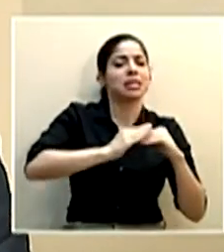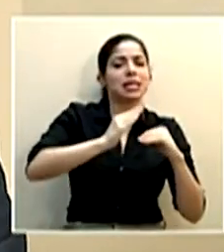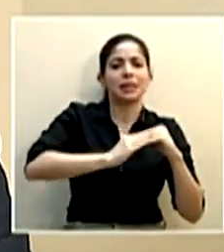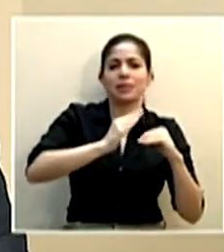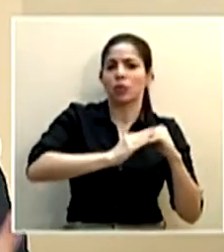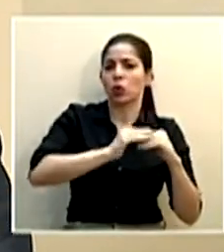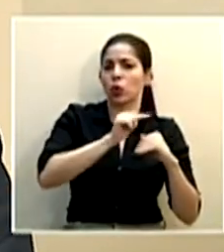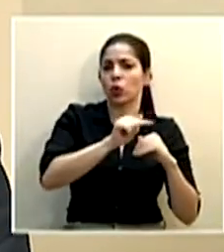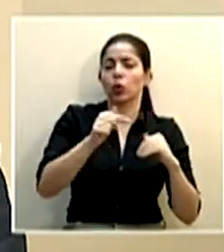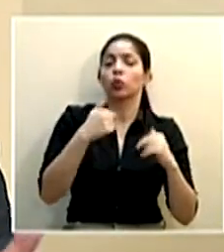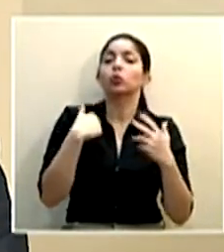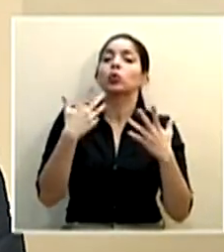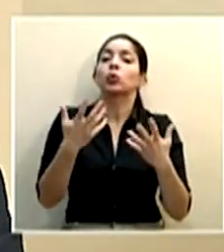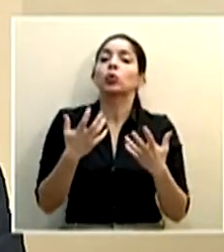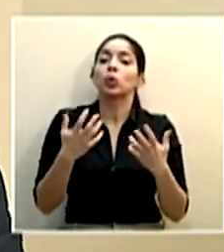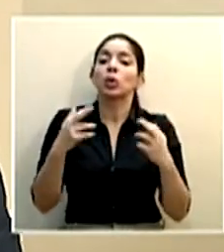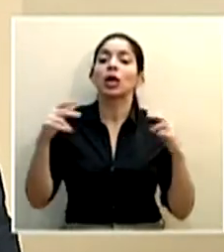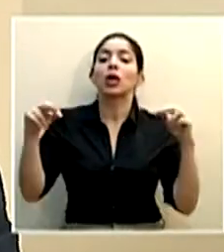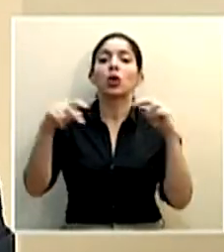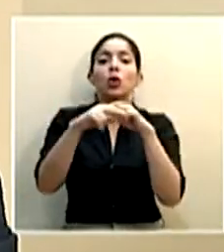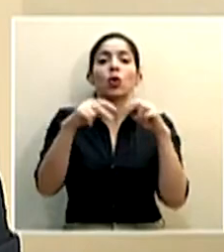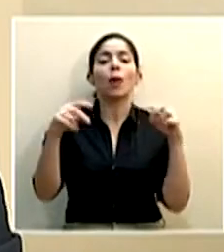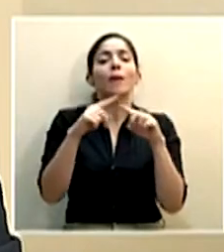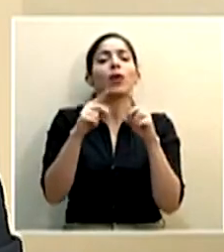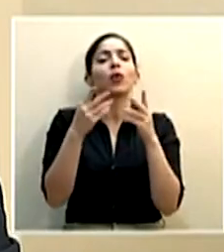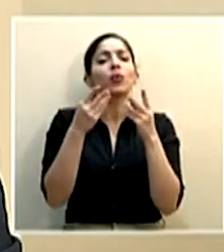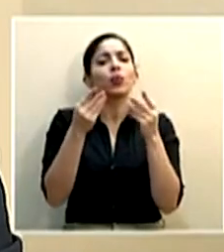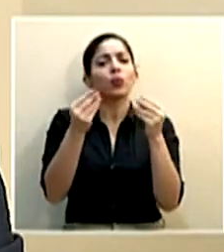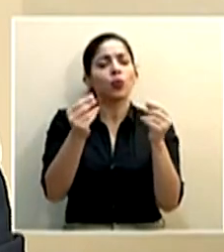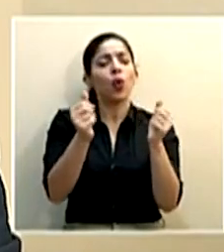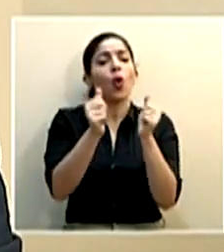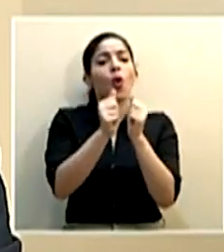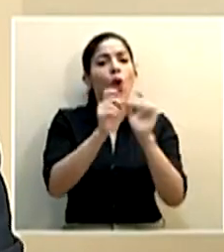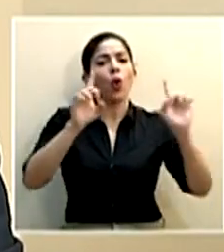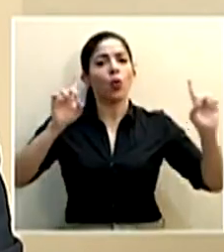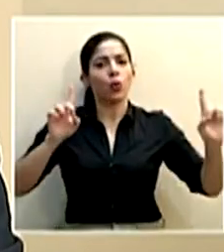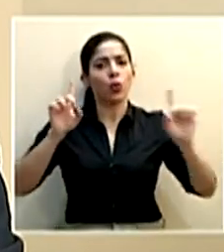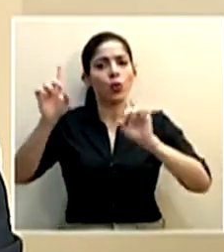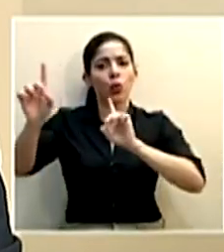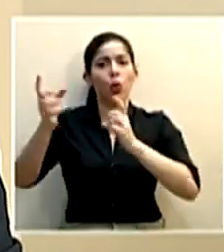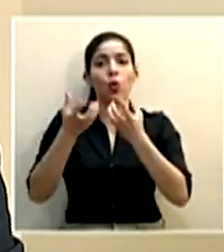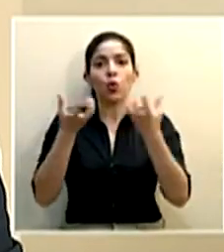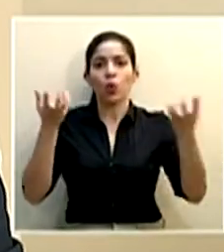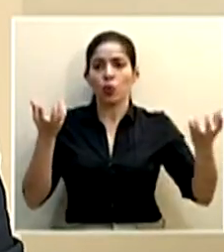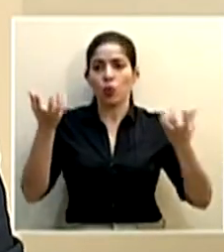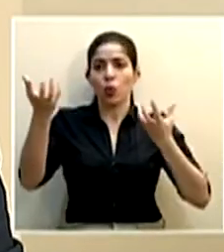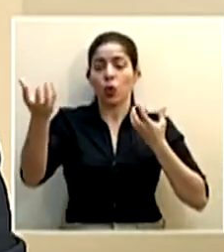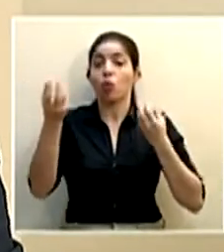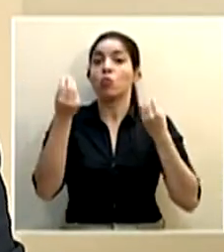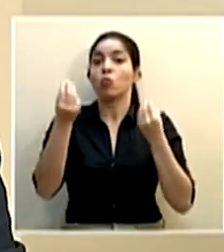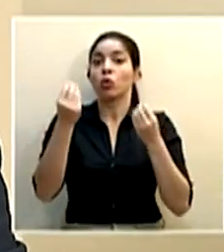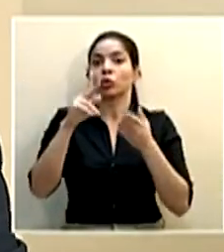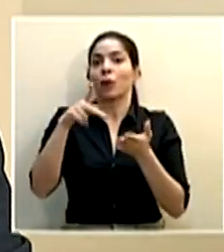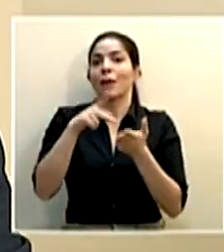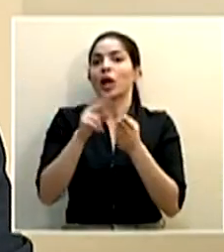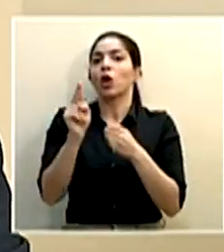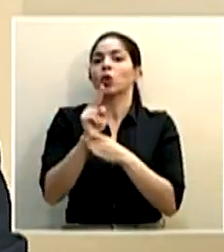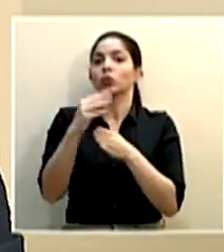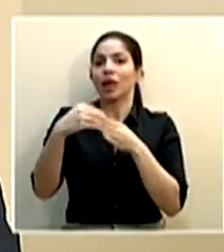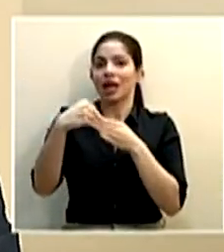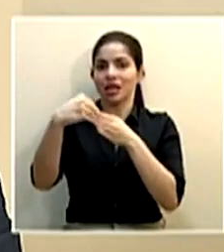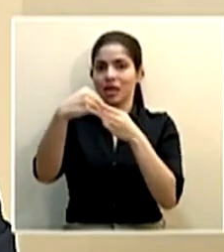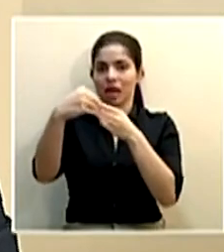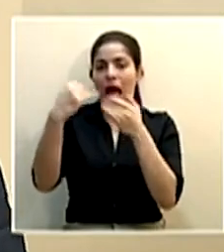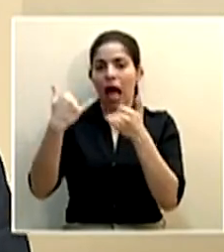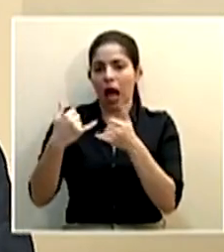queremos es que haya un movimiento bastante fluido que haya el distanciamiento en grupos en muchos parques nacionales pues se entran con guía se están trabajando con